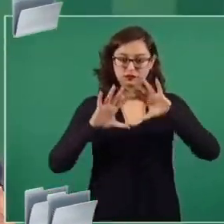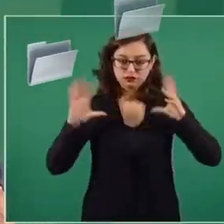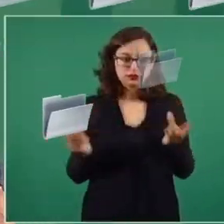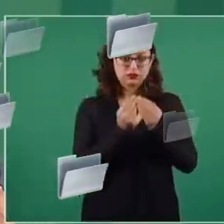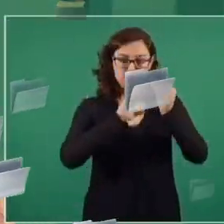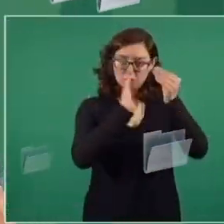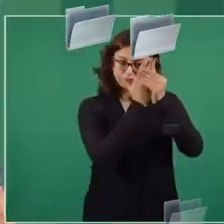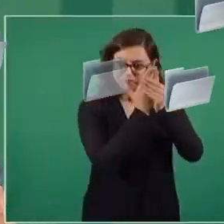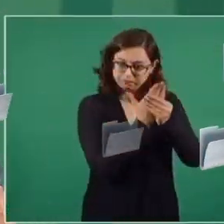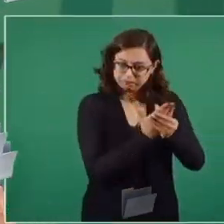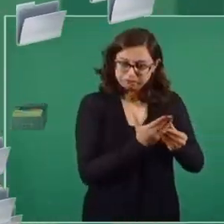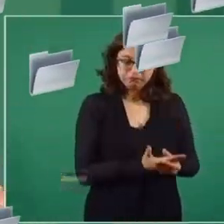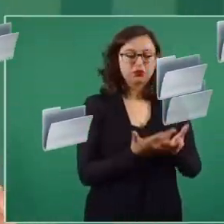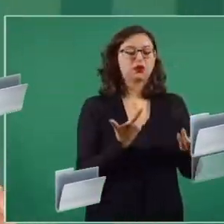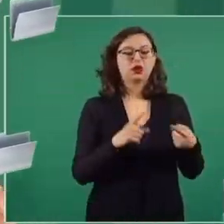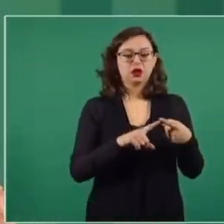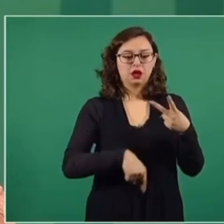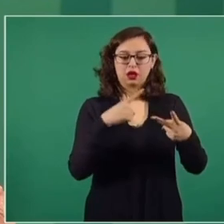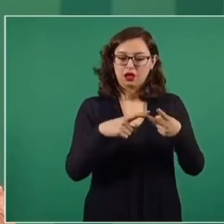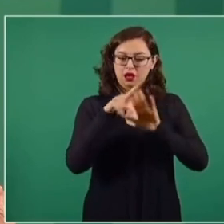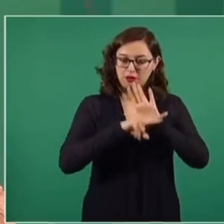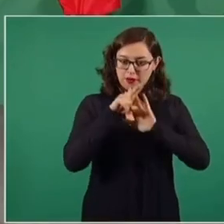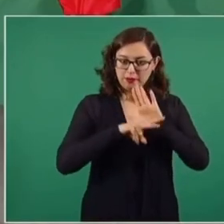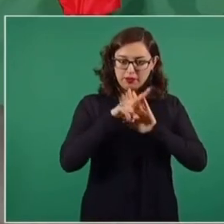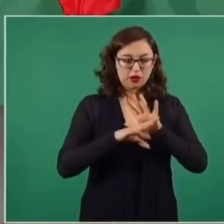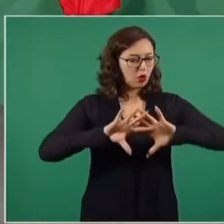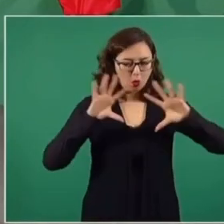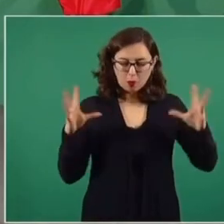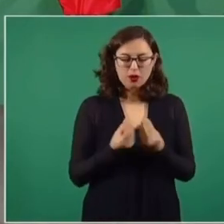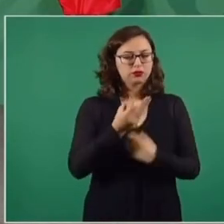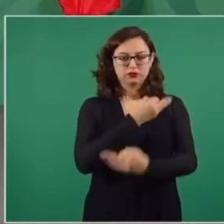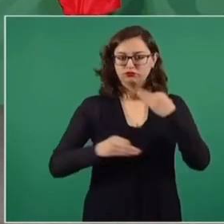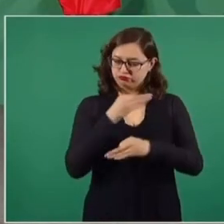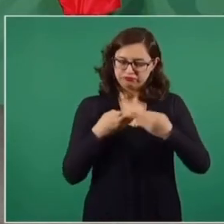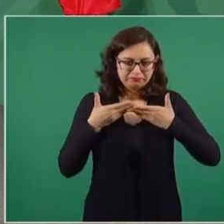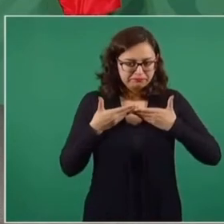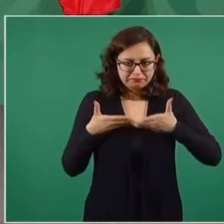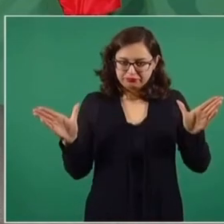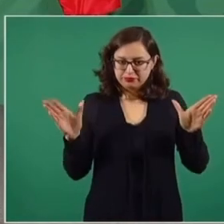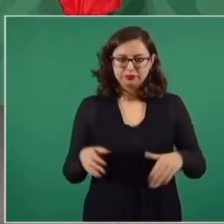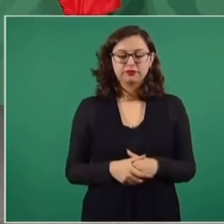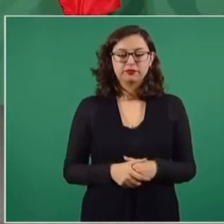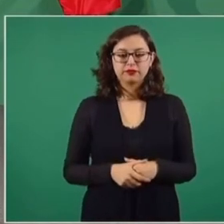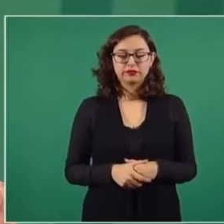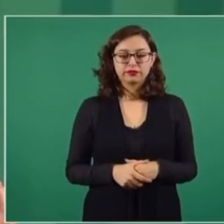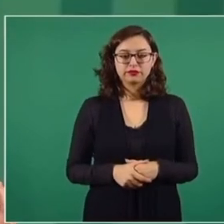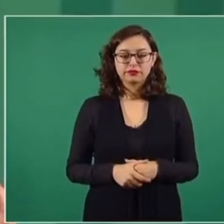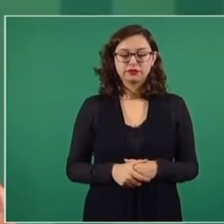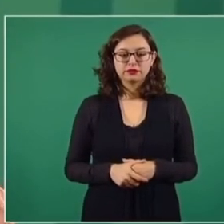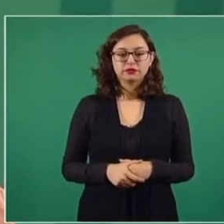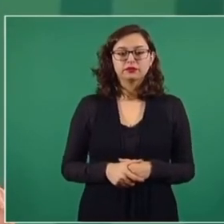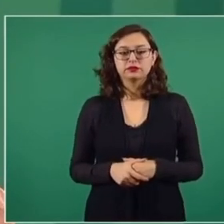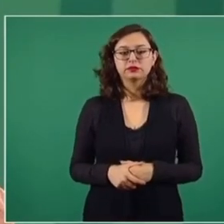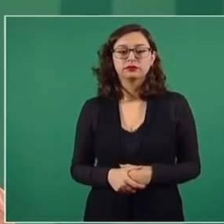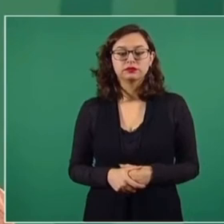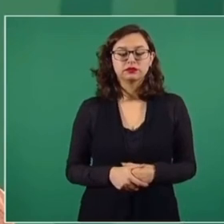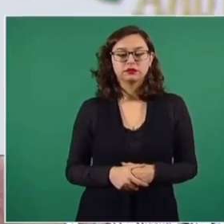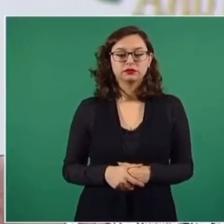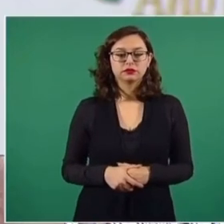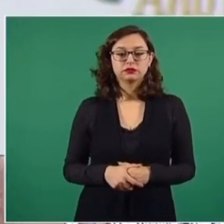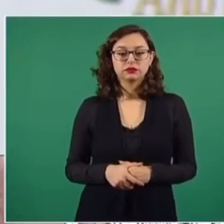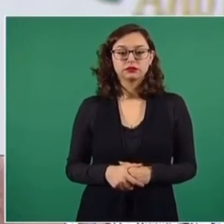todo lo que tiene que ver con videos, todo, todo, todo. A lo mejor hasta se